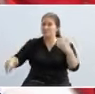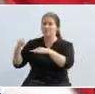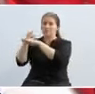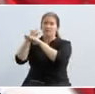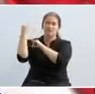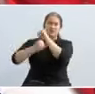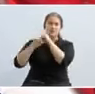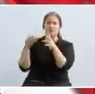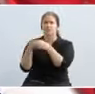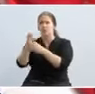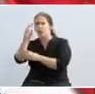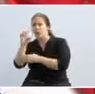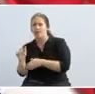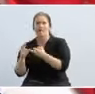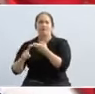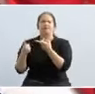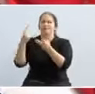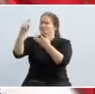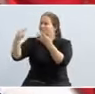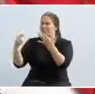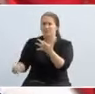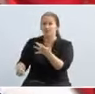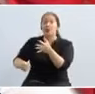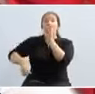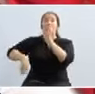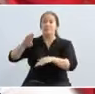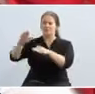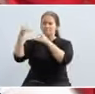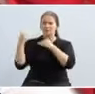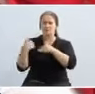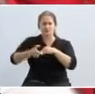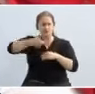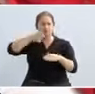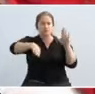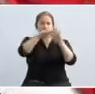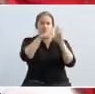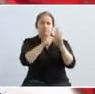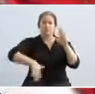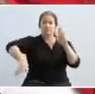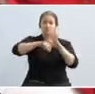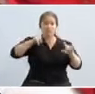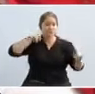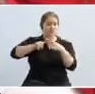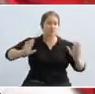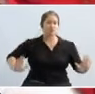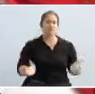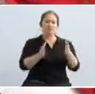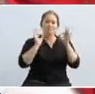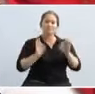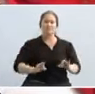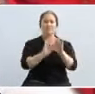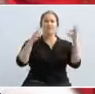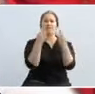como la OEA trabajen como eje rector de las políticas públicas a favor de la familia natural.